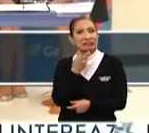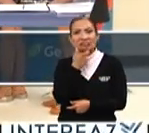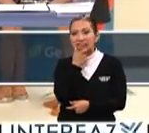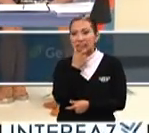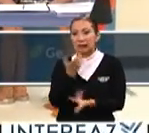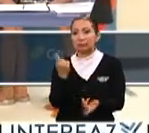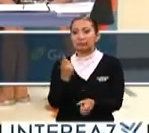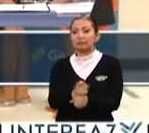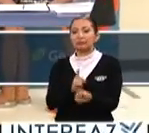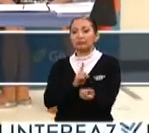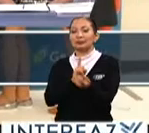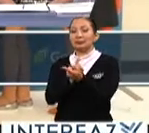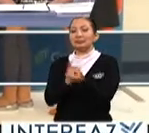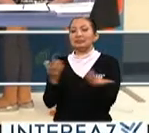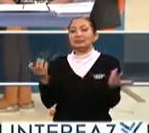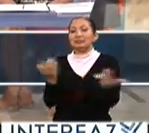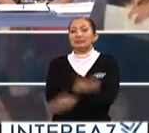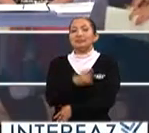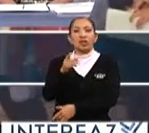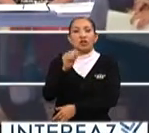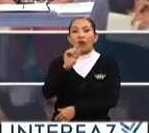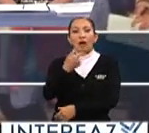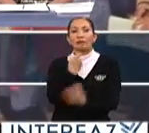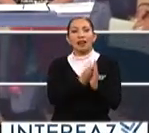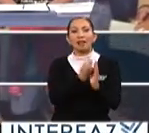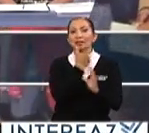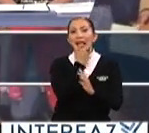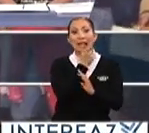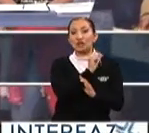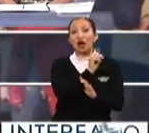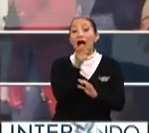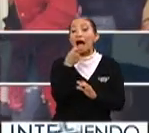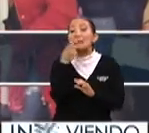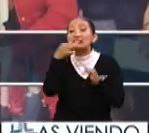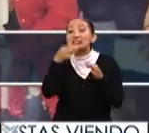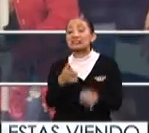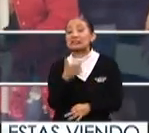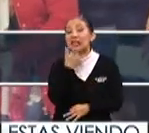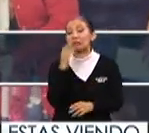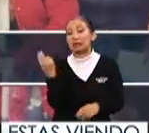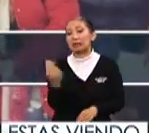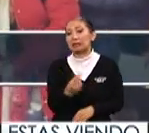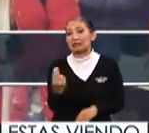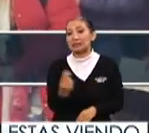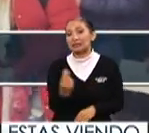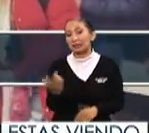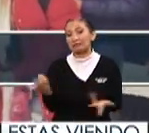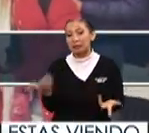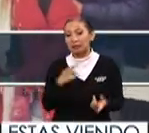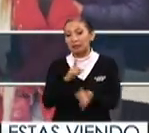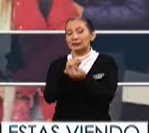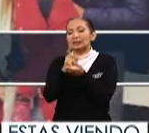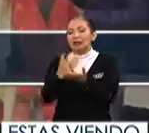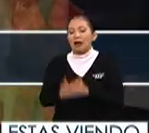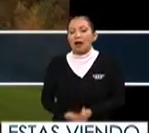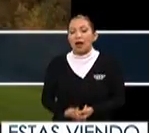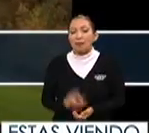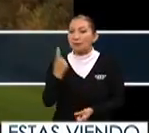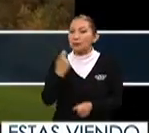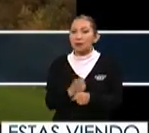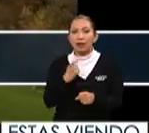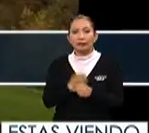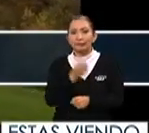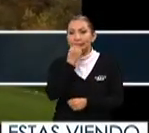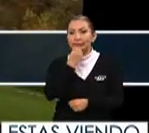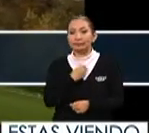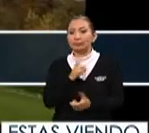te enfrentas primero al ya no es tu clase de inglés o sea hablas inglés es por necesidad entonces te enfrentas a eso es lo primero a